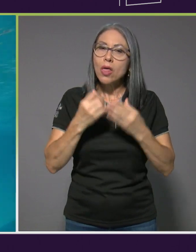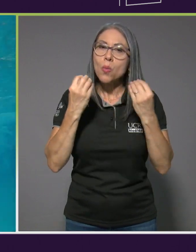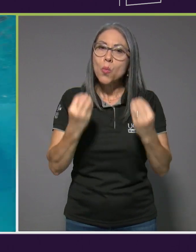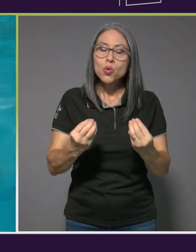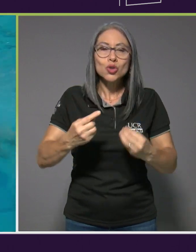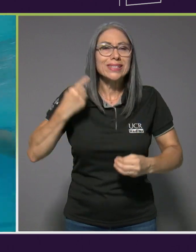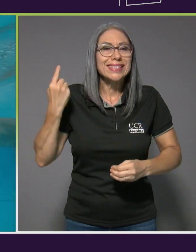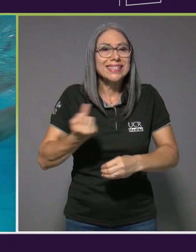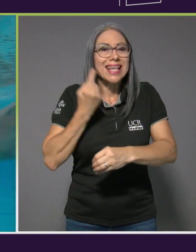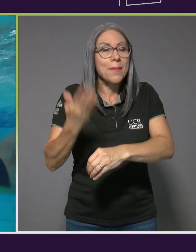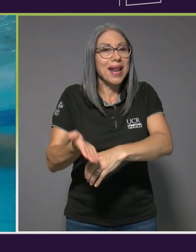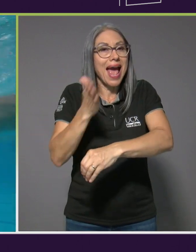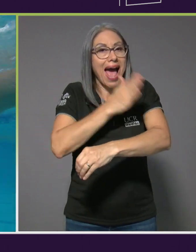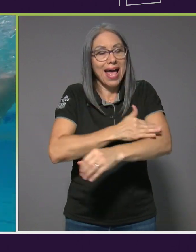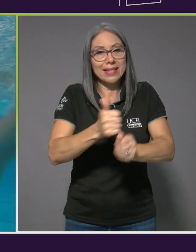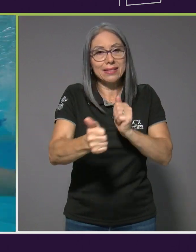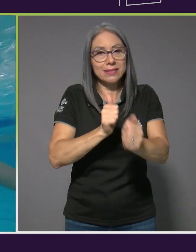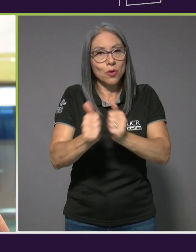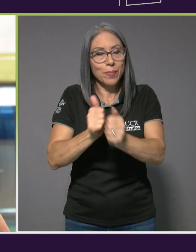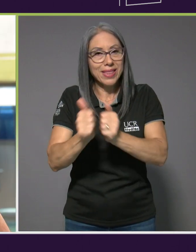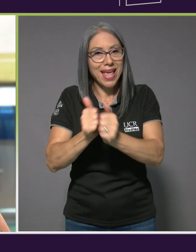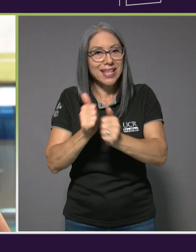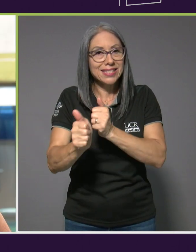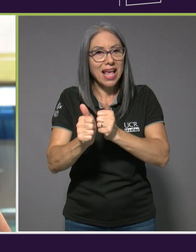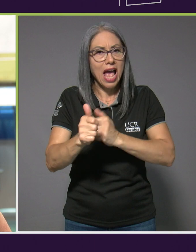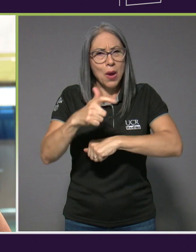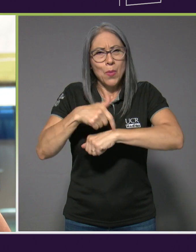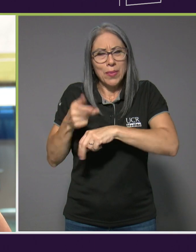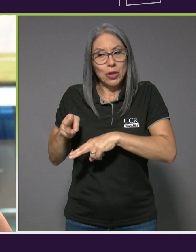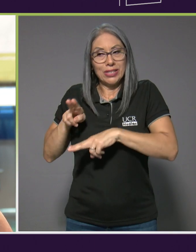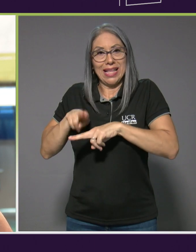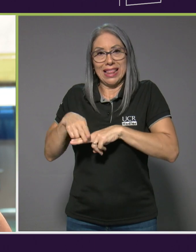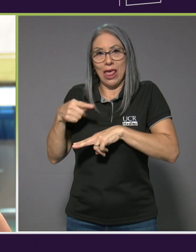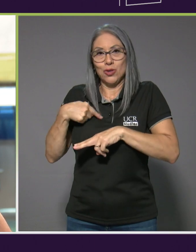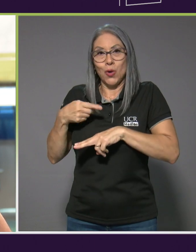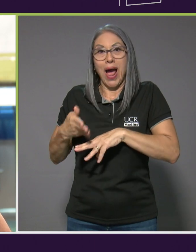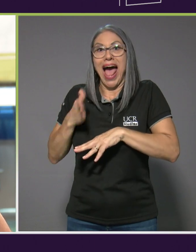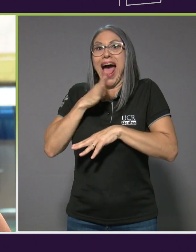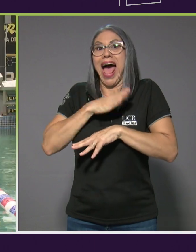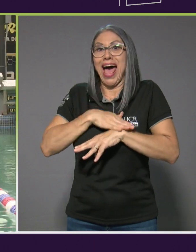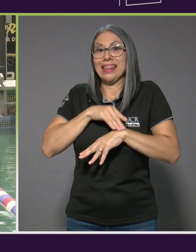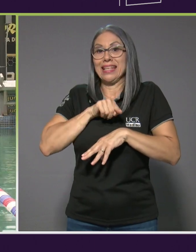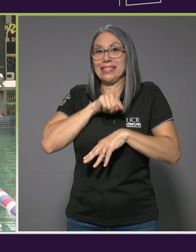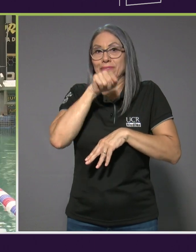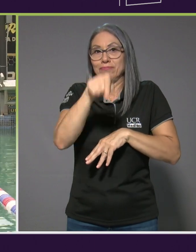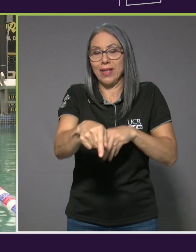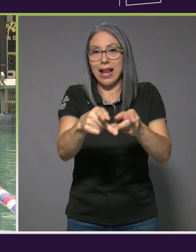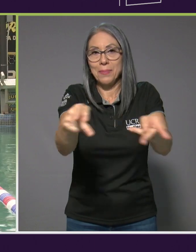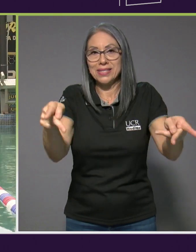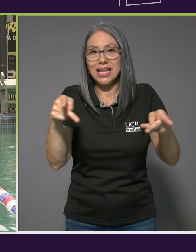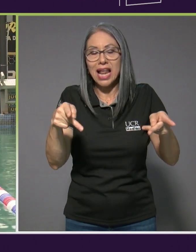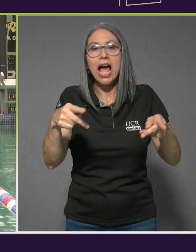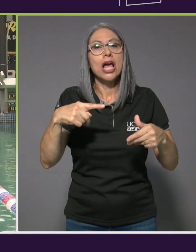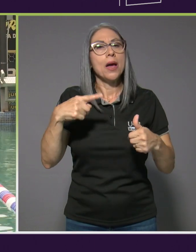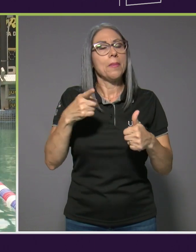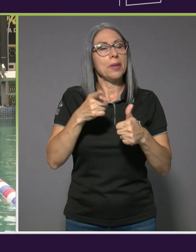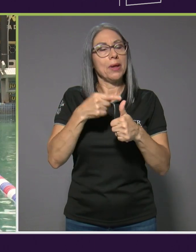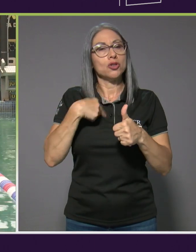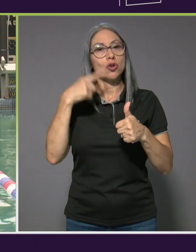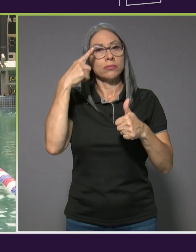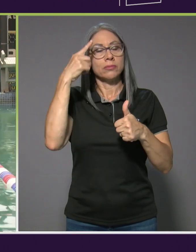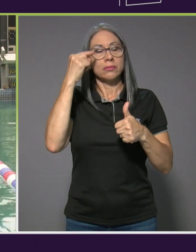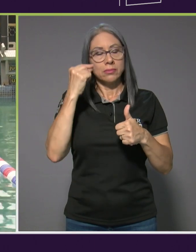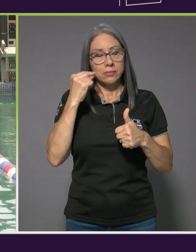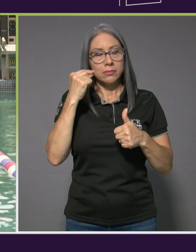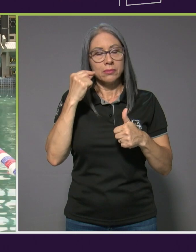antes de dejar cada competencia, cuando estoy sentado antes de saltar a la piscina, me tomo un respiro, cierro los ojos